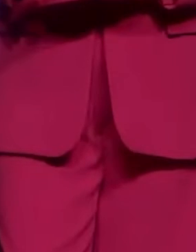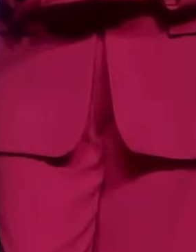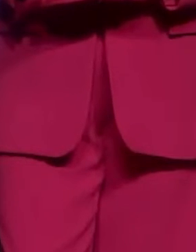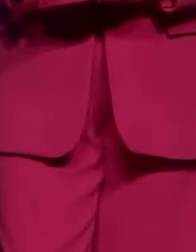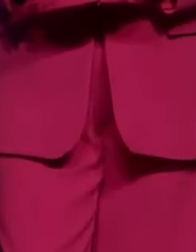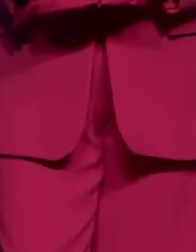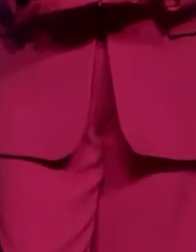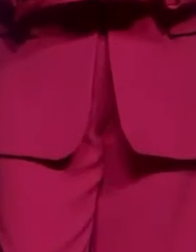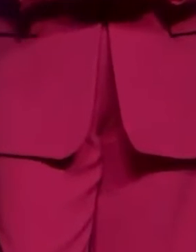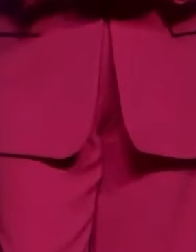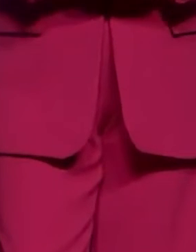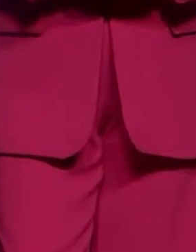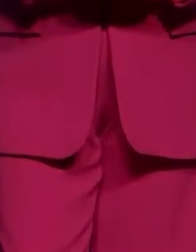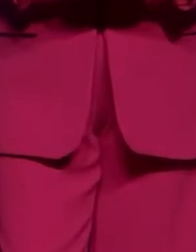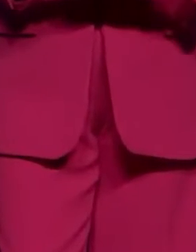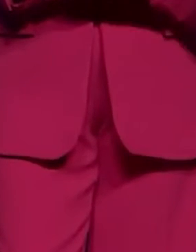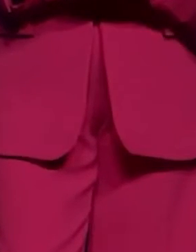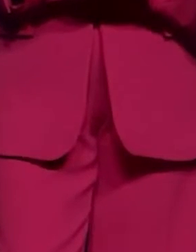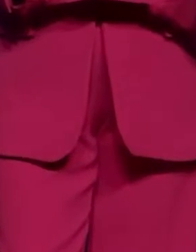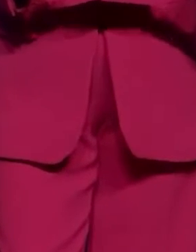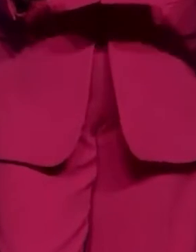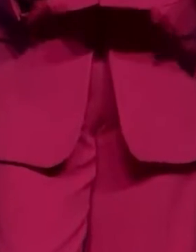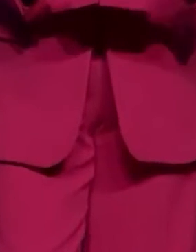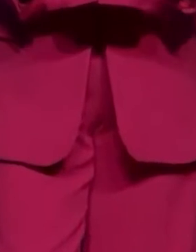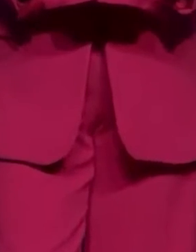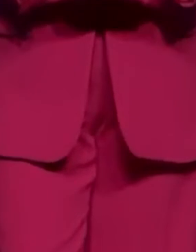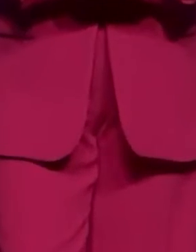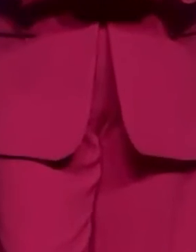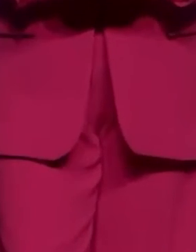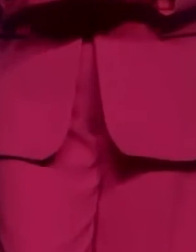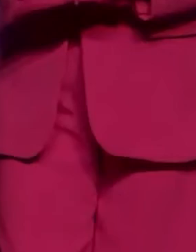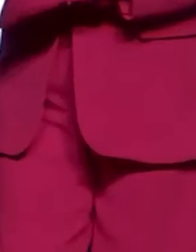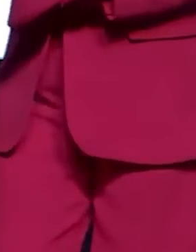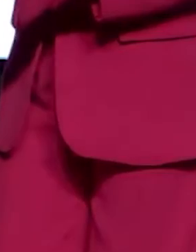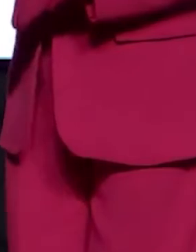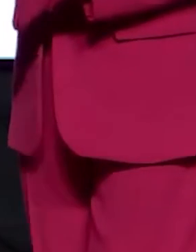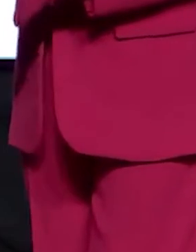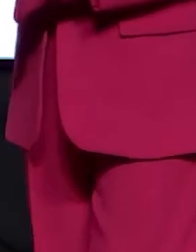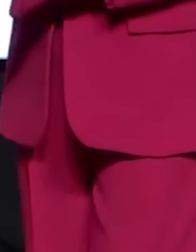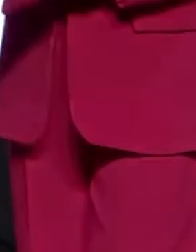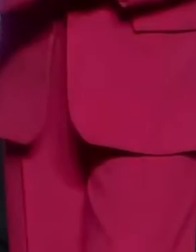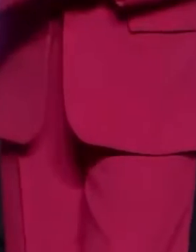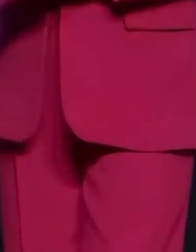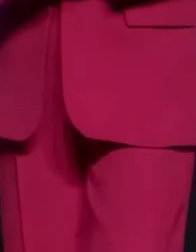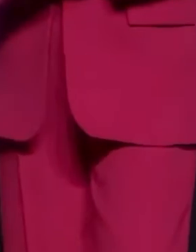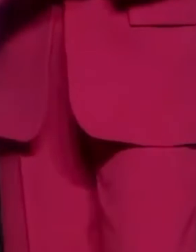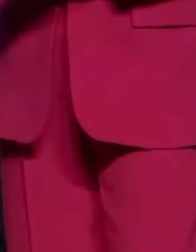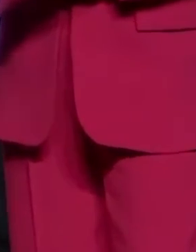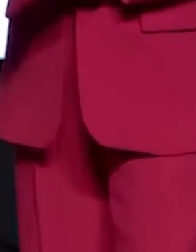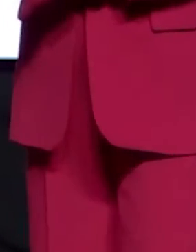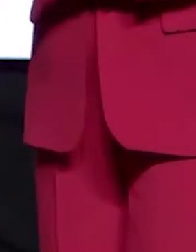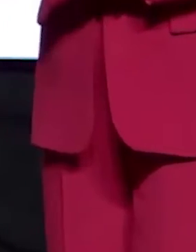eso, gracias Lanzarote, una tierra siempre agradecida. Buenas noches y de nuevo,